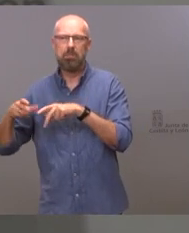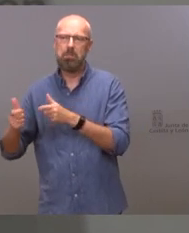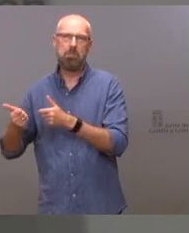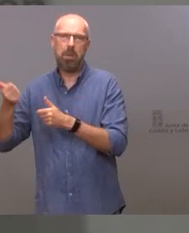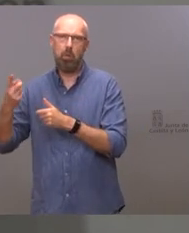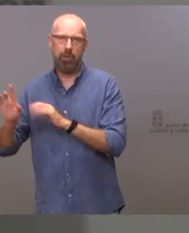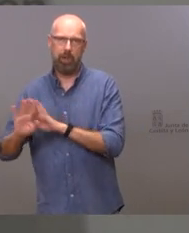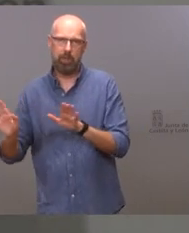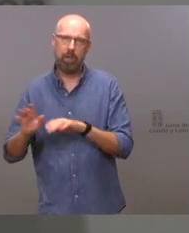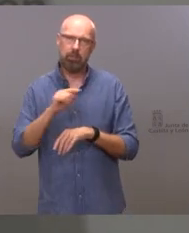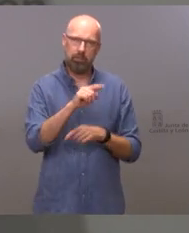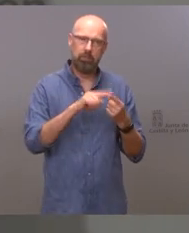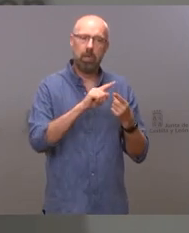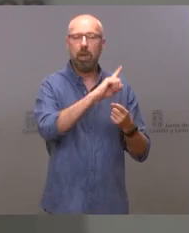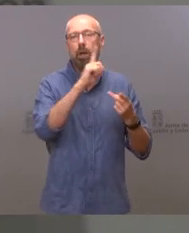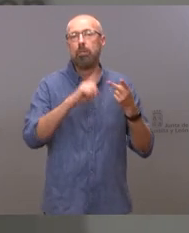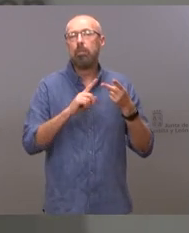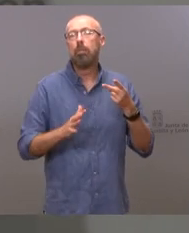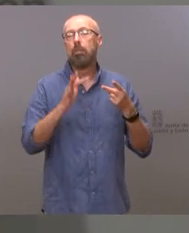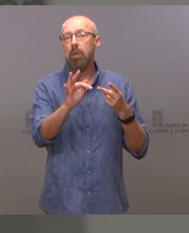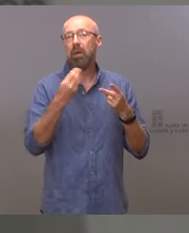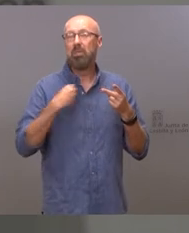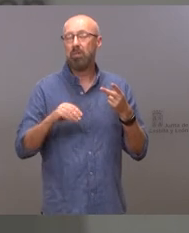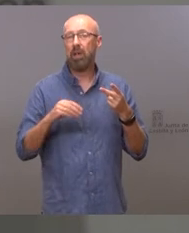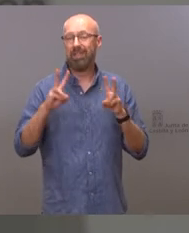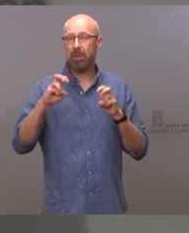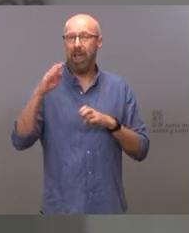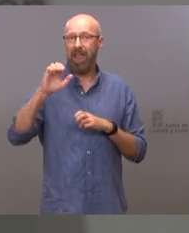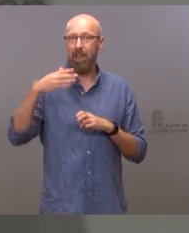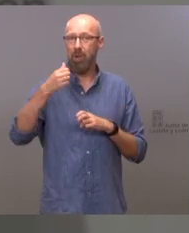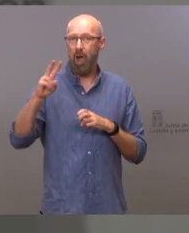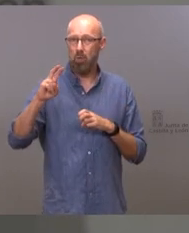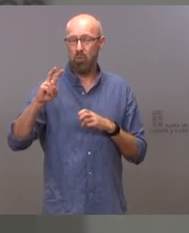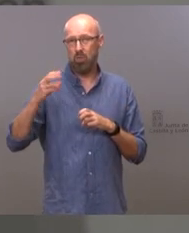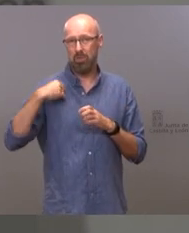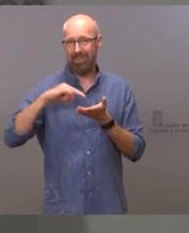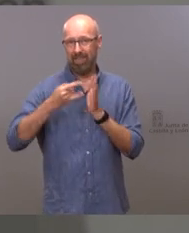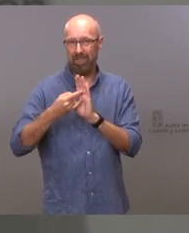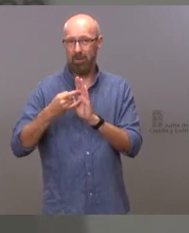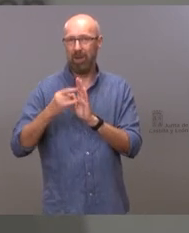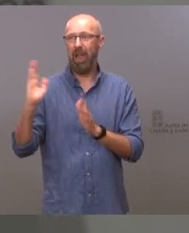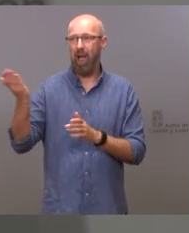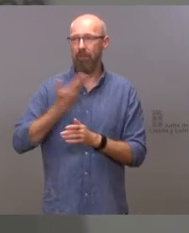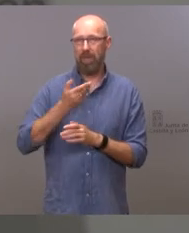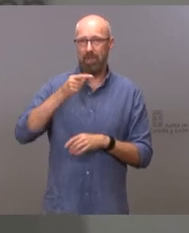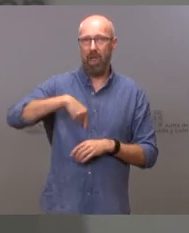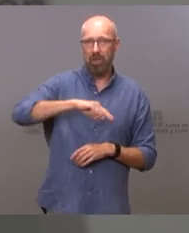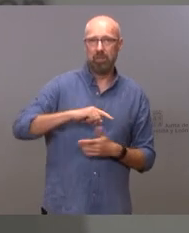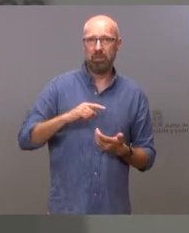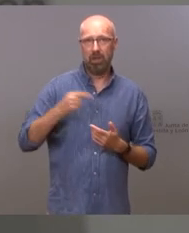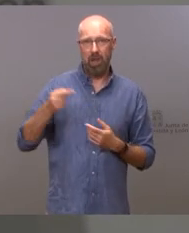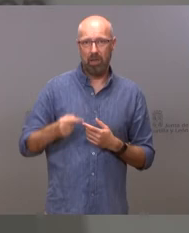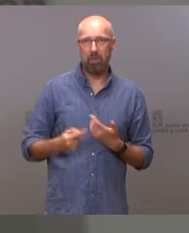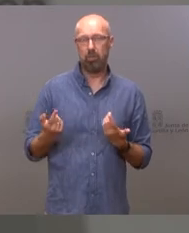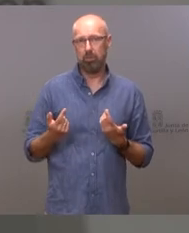la injusticia crónica de una EBAU que perjudica a los estudiantes de esta comunidad que quieren hacer medicina